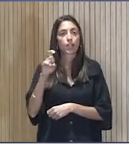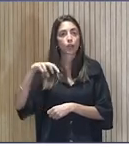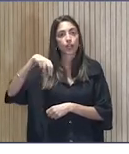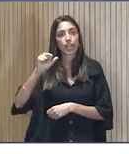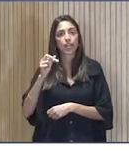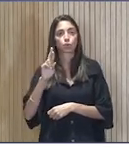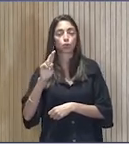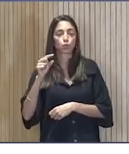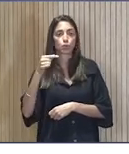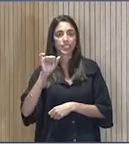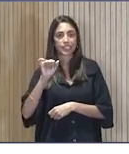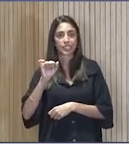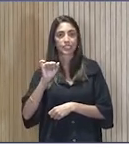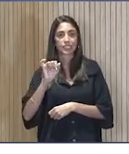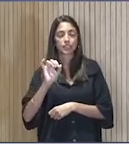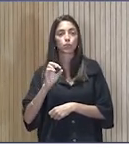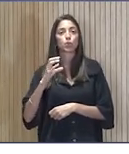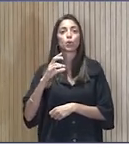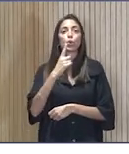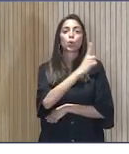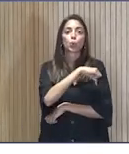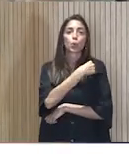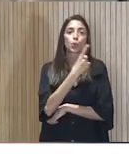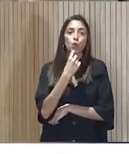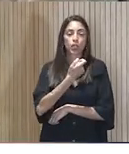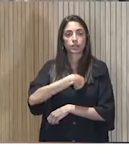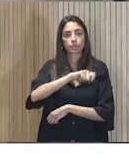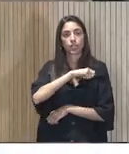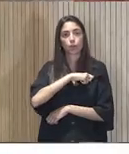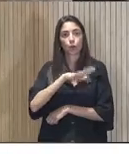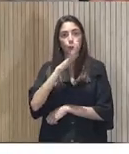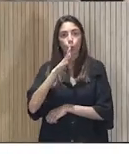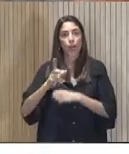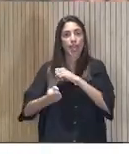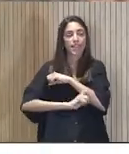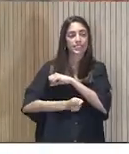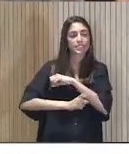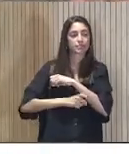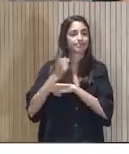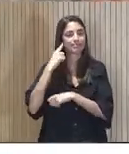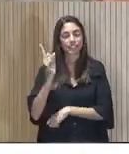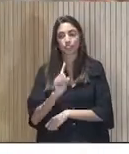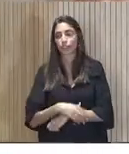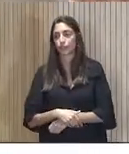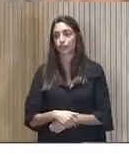Es Cruz Roja Española Por Estrategia de lucha Contra la pobreza energética